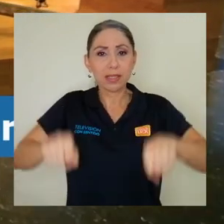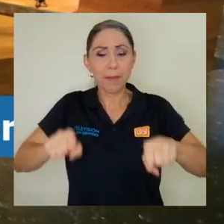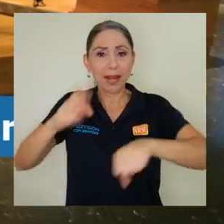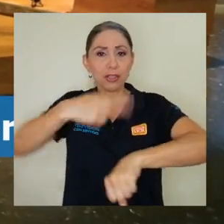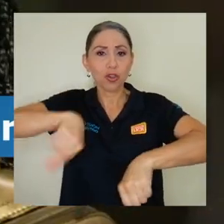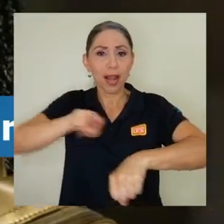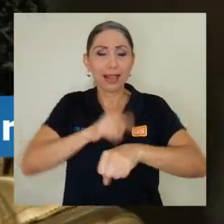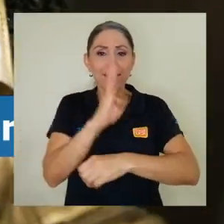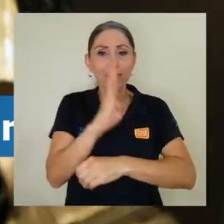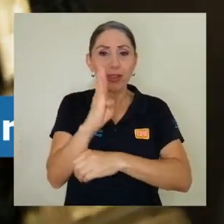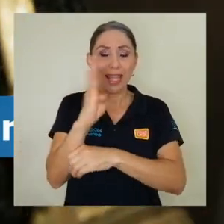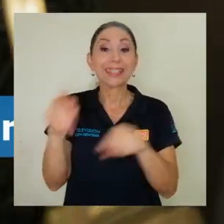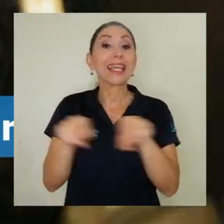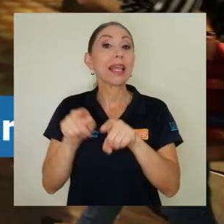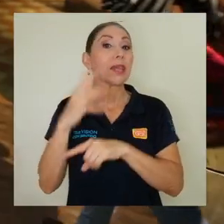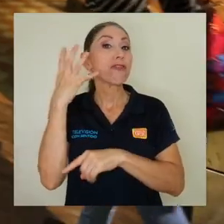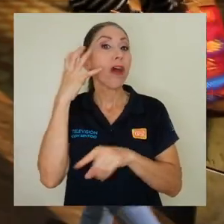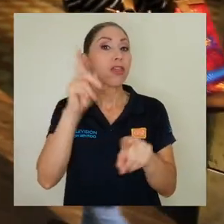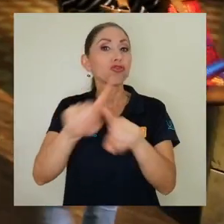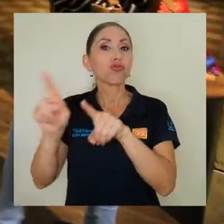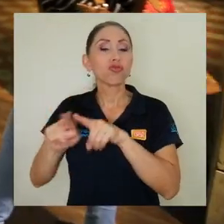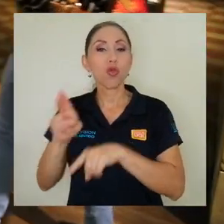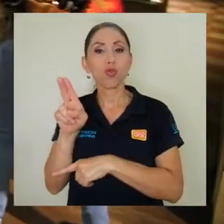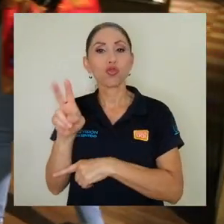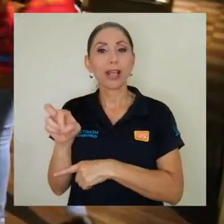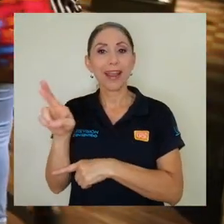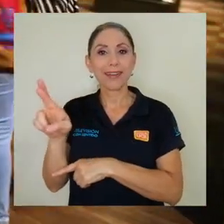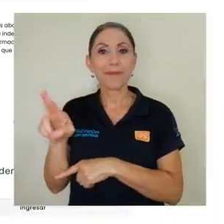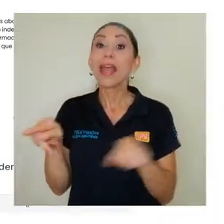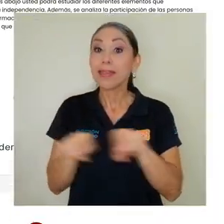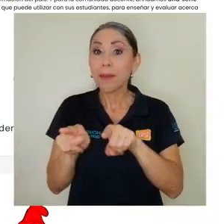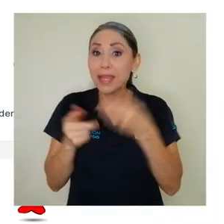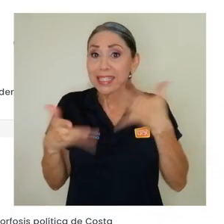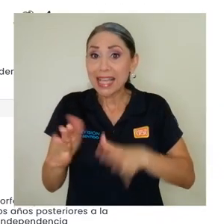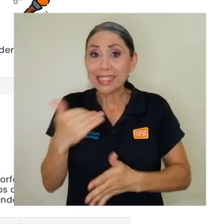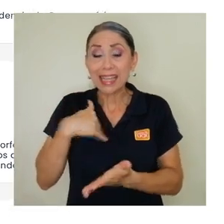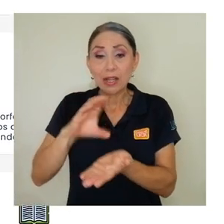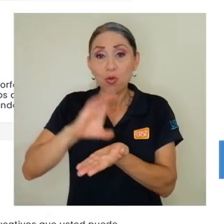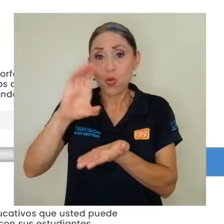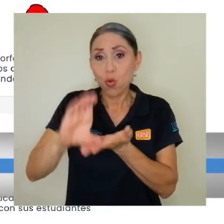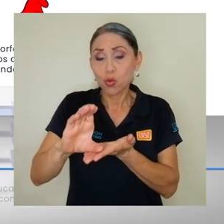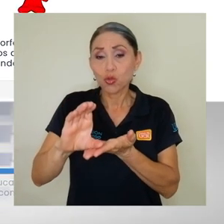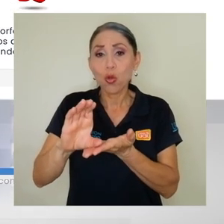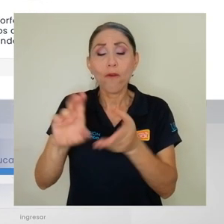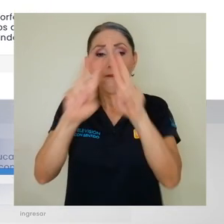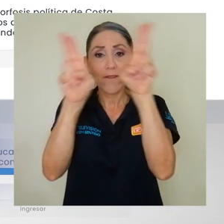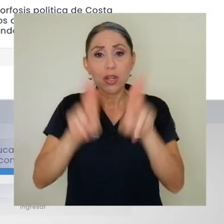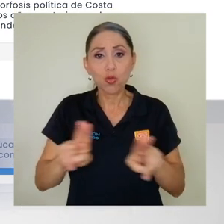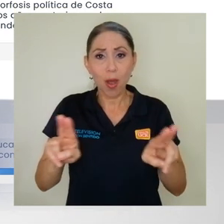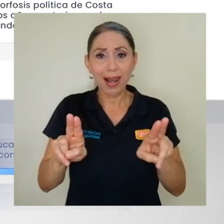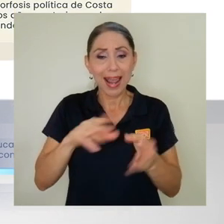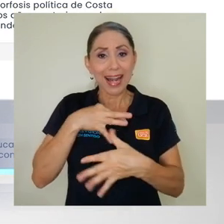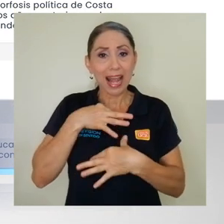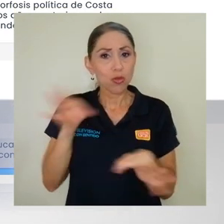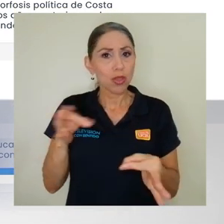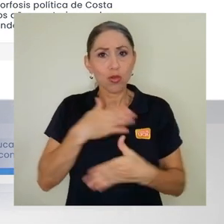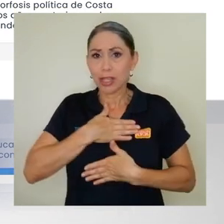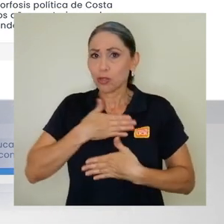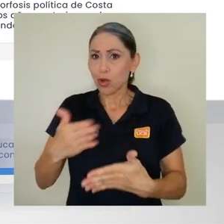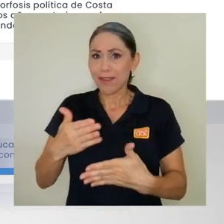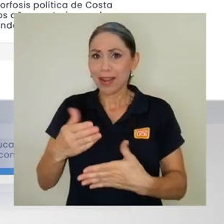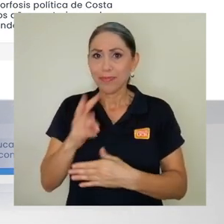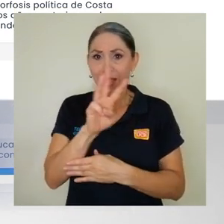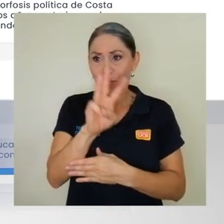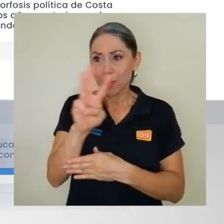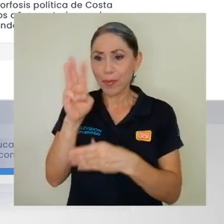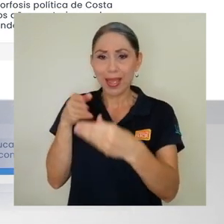Bibliotecas y las radioemisoras de la UCR. Adicional a esto, ya se cuenta con un curso virtual gratuito y disponible para todo público